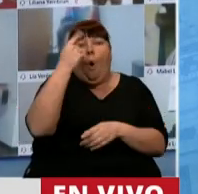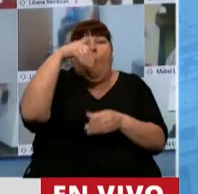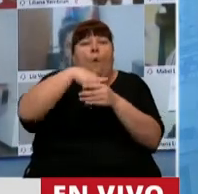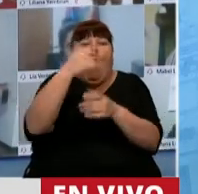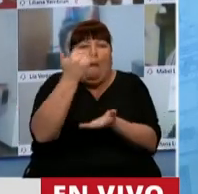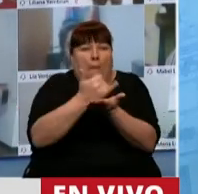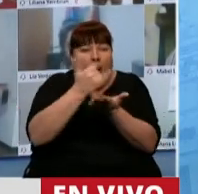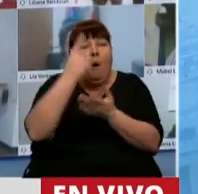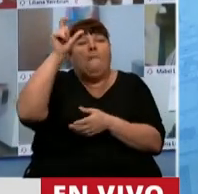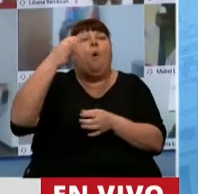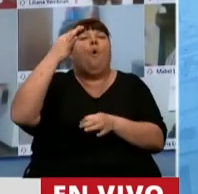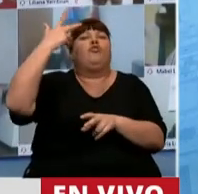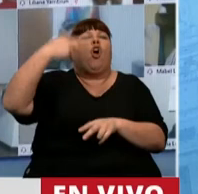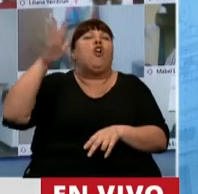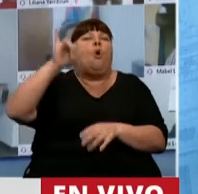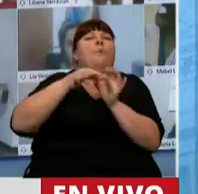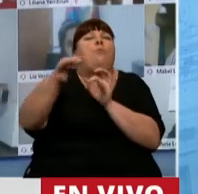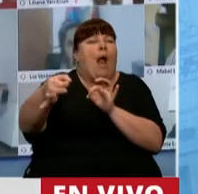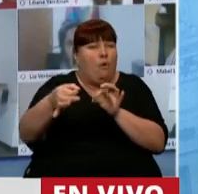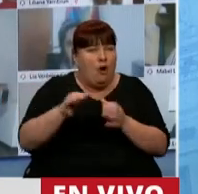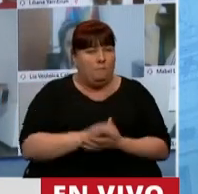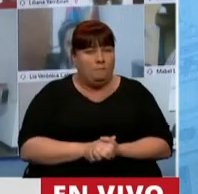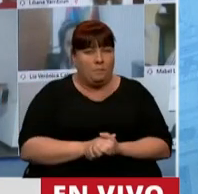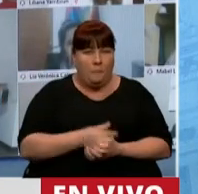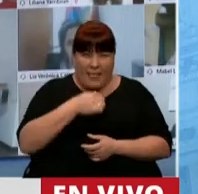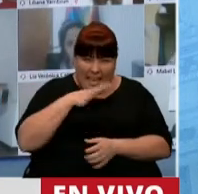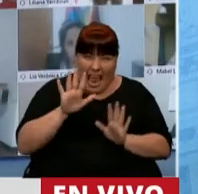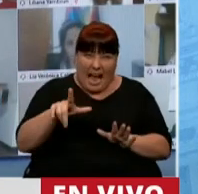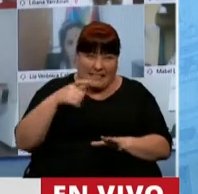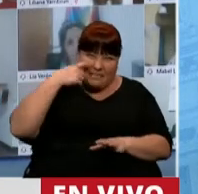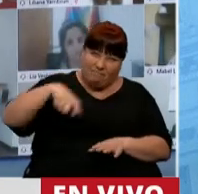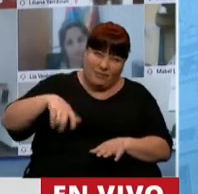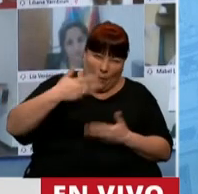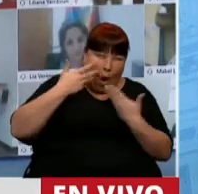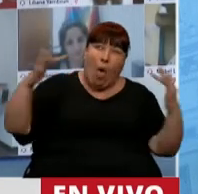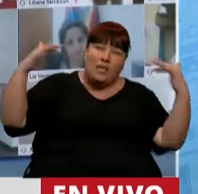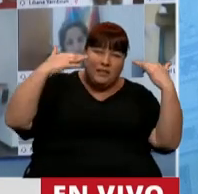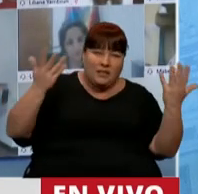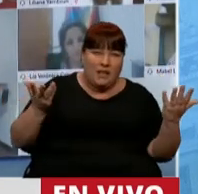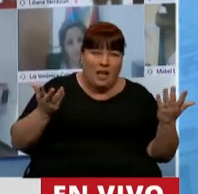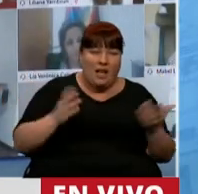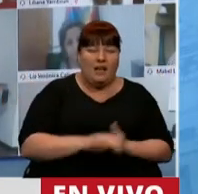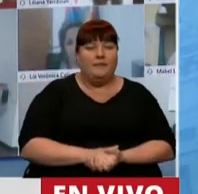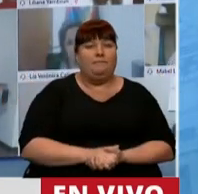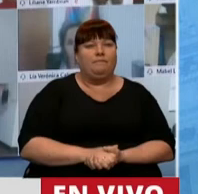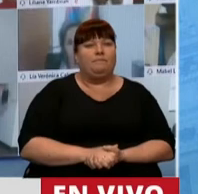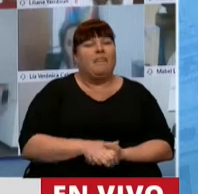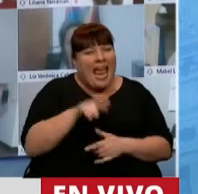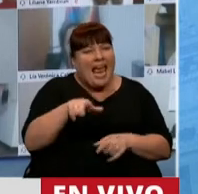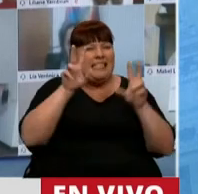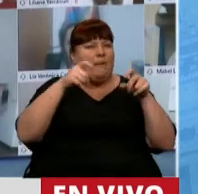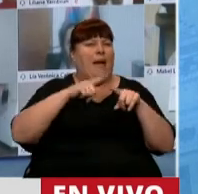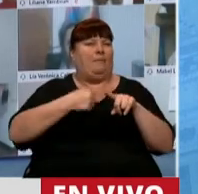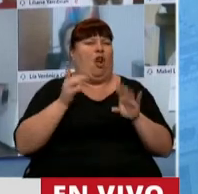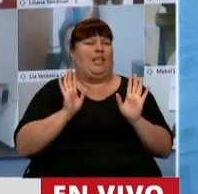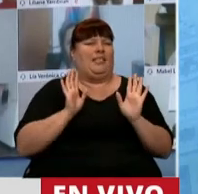voto de alguien que se cortó la luz en un pueblo? ¿Queremos someternos a ese bochorno? Esta es la discusión política.